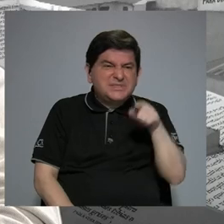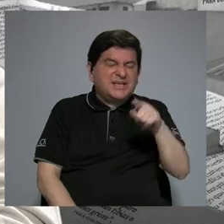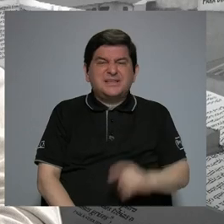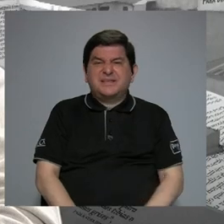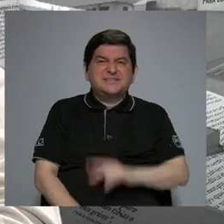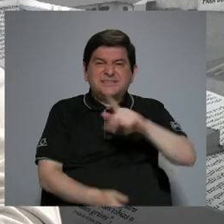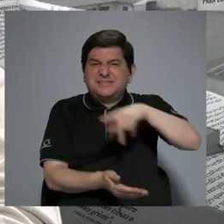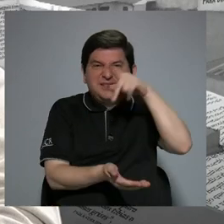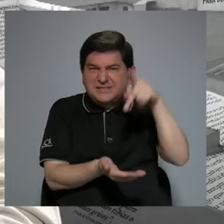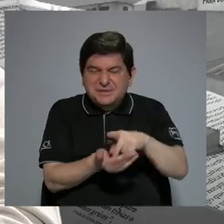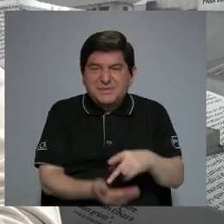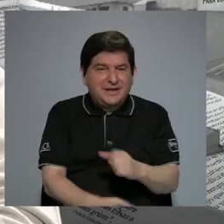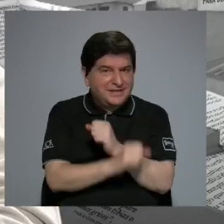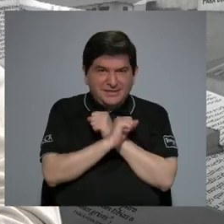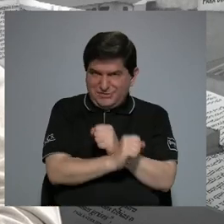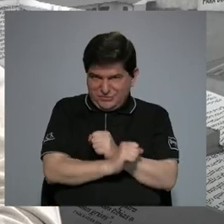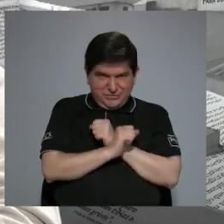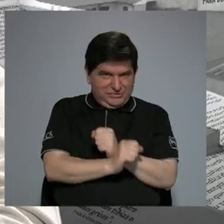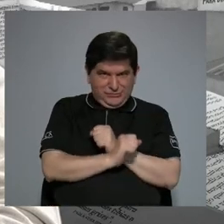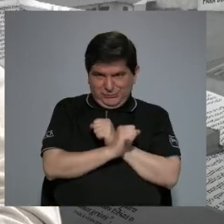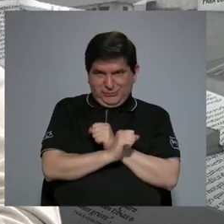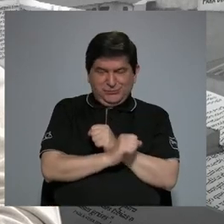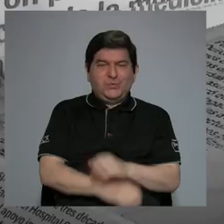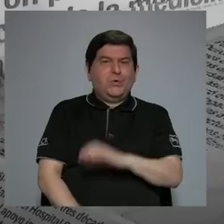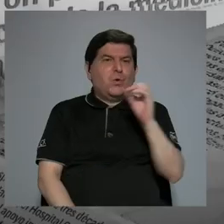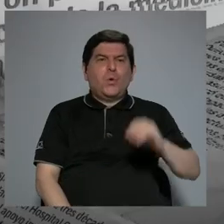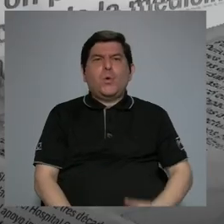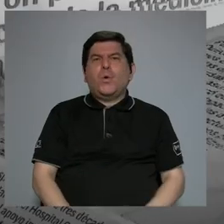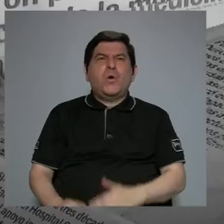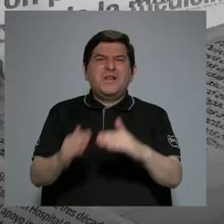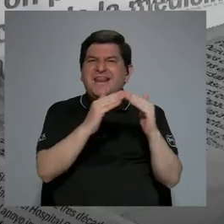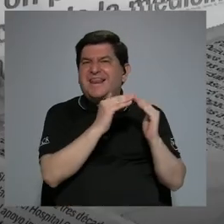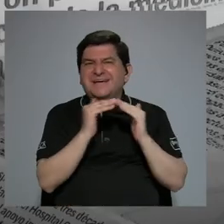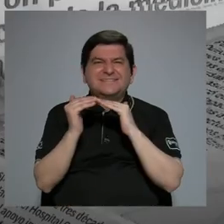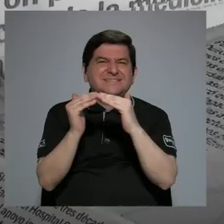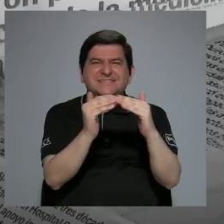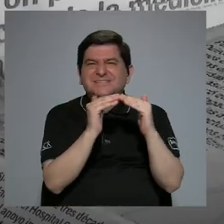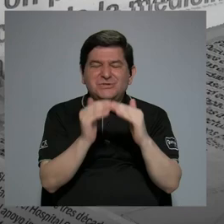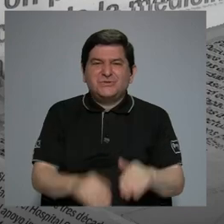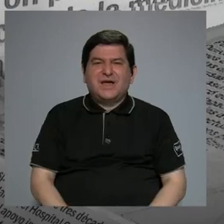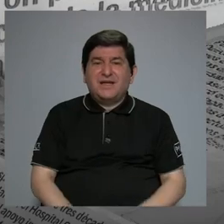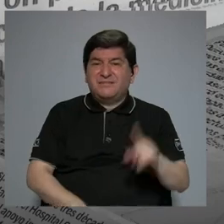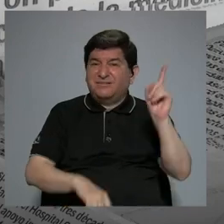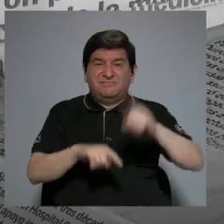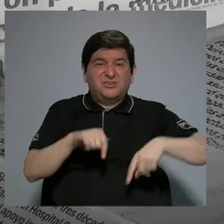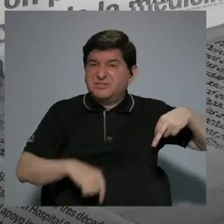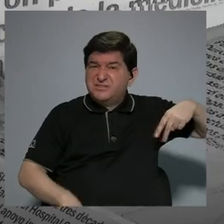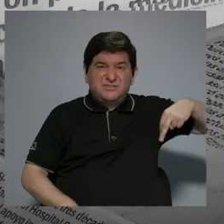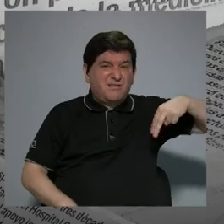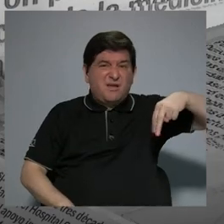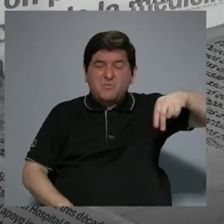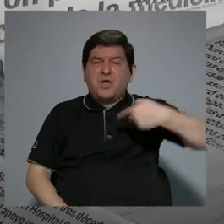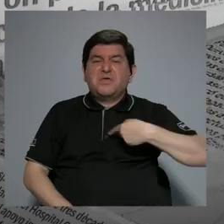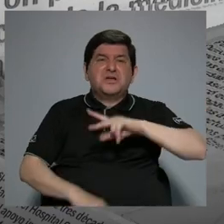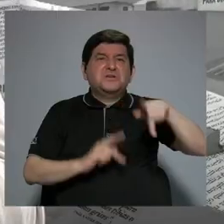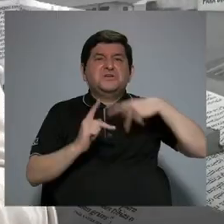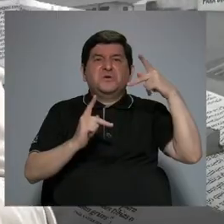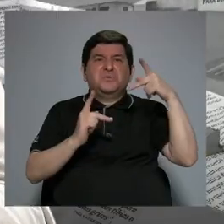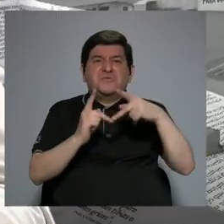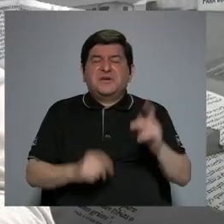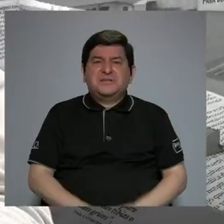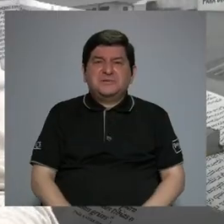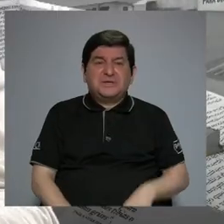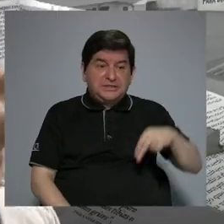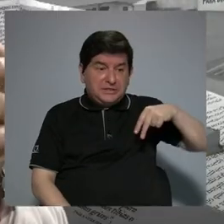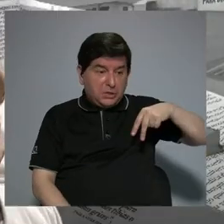al que yo quería salir es inseguro? O la ciudad, por ejemplo, no es caminable. Yo podría perfectamente caminar